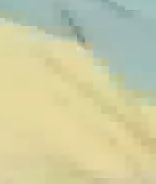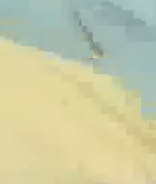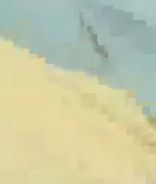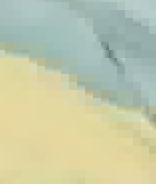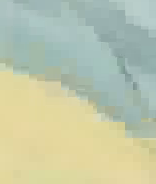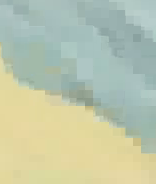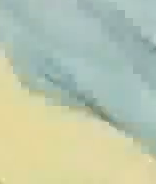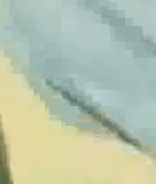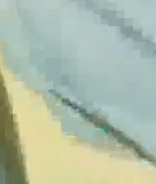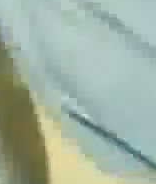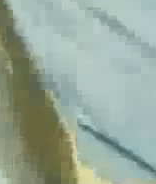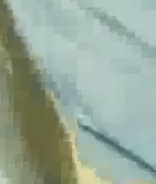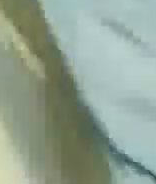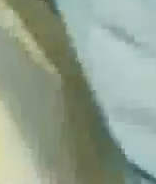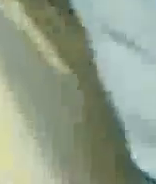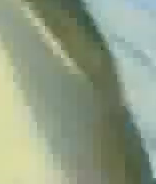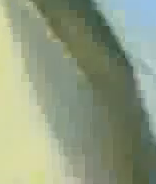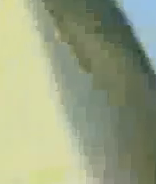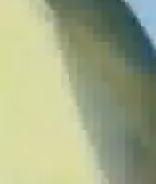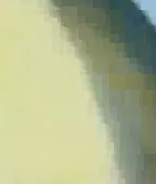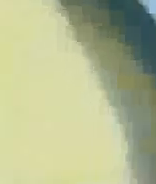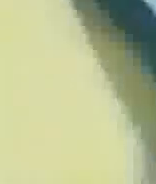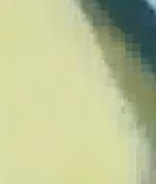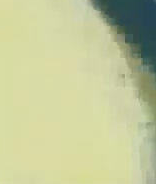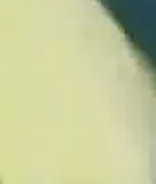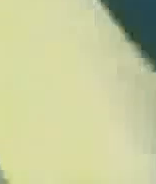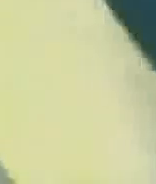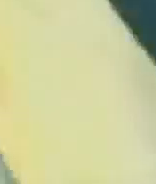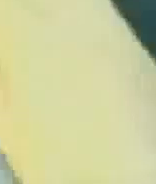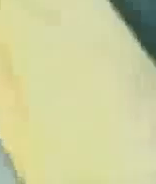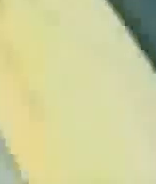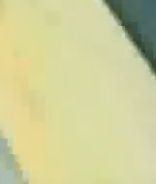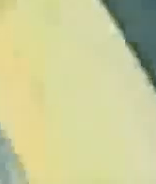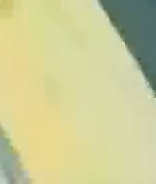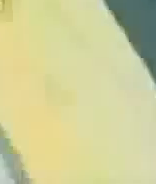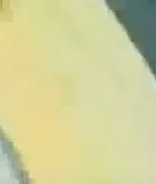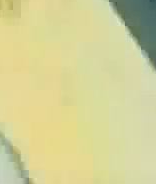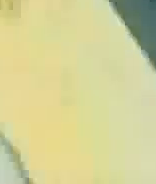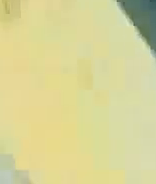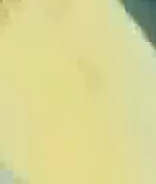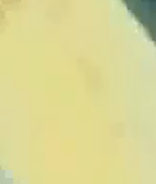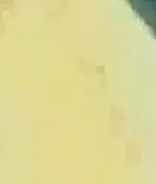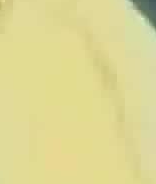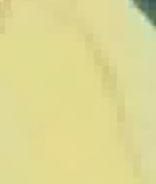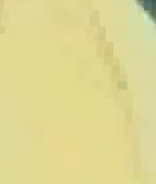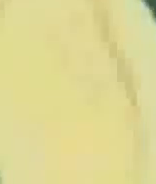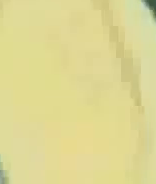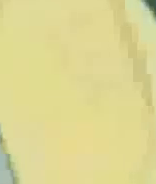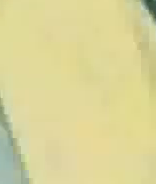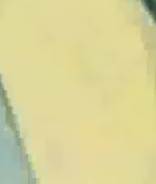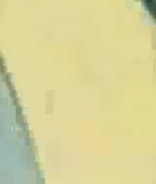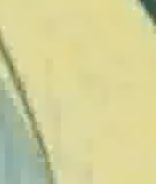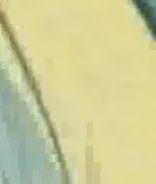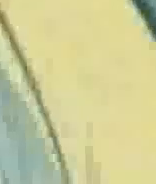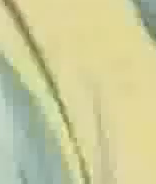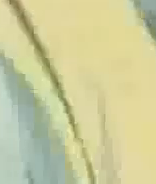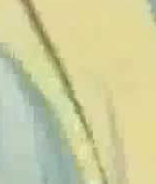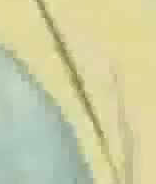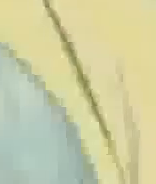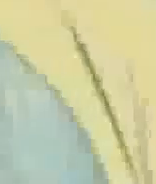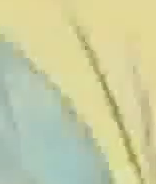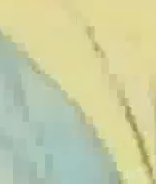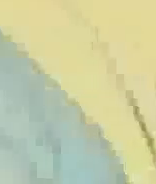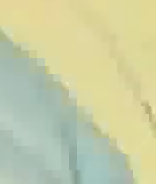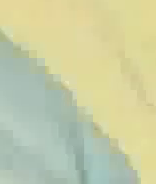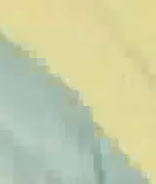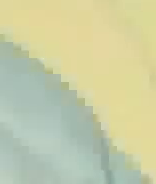medidas que dispondrá el gobierno nacional para paliar las graves consecuencias originadas por el volcán Pusehué en la región sur de nuestro país,